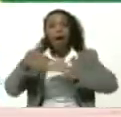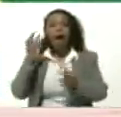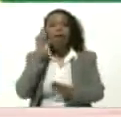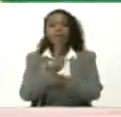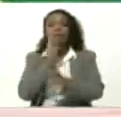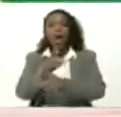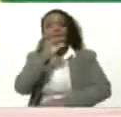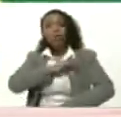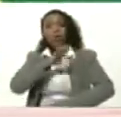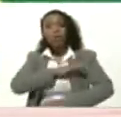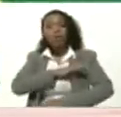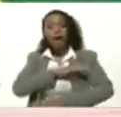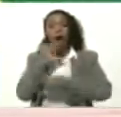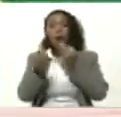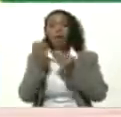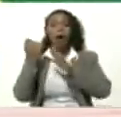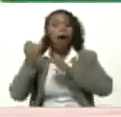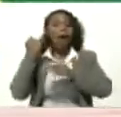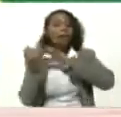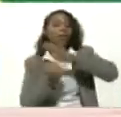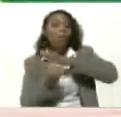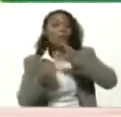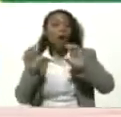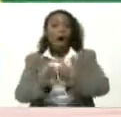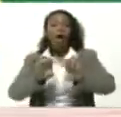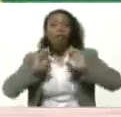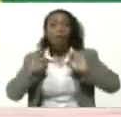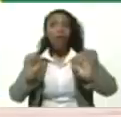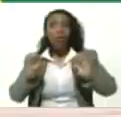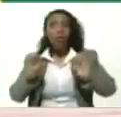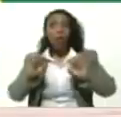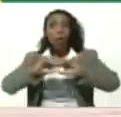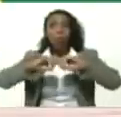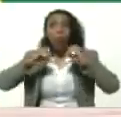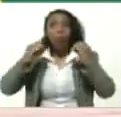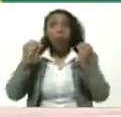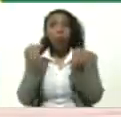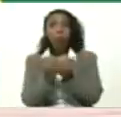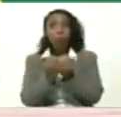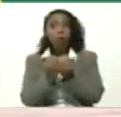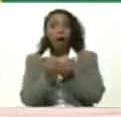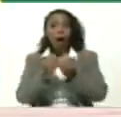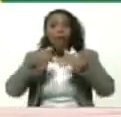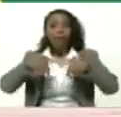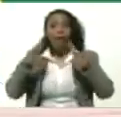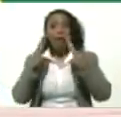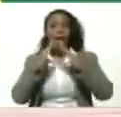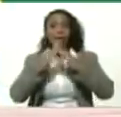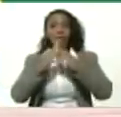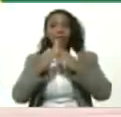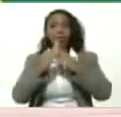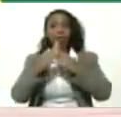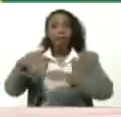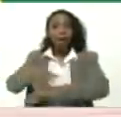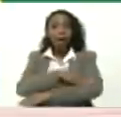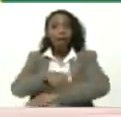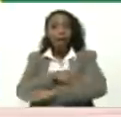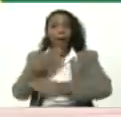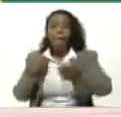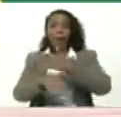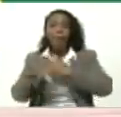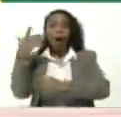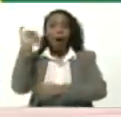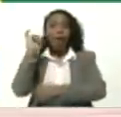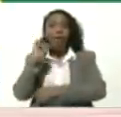sociales Como instrumentos De educación En el aula De clase En el hogar Y en las calles Vamos a tener